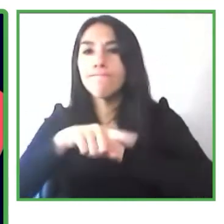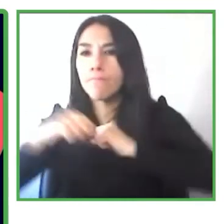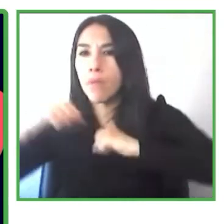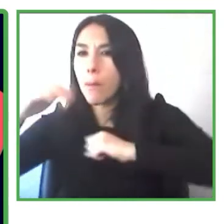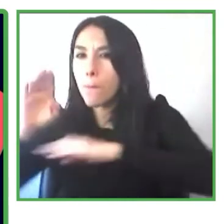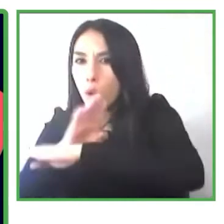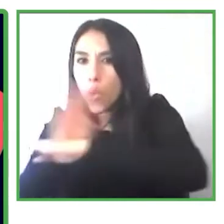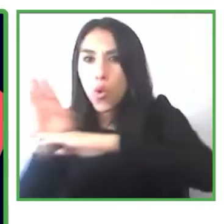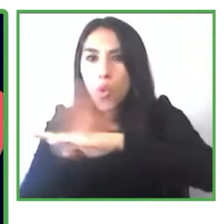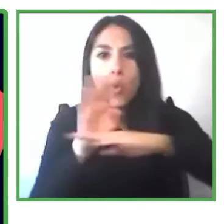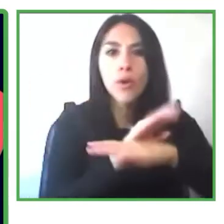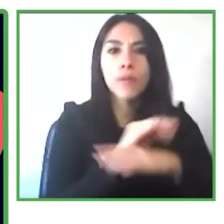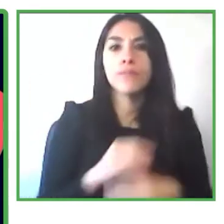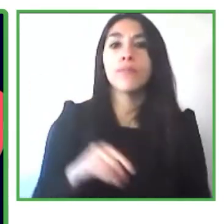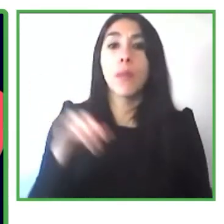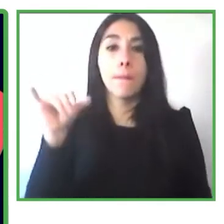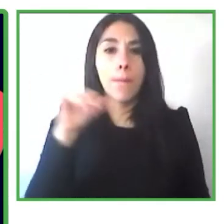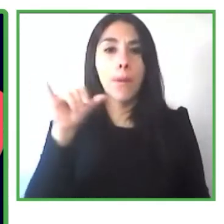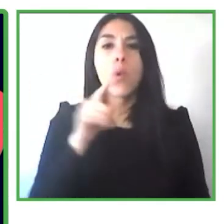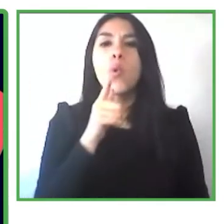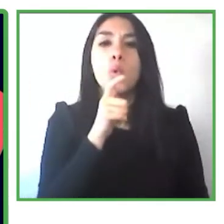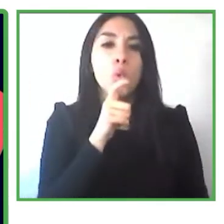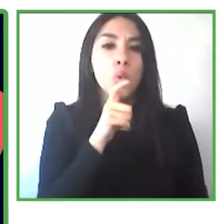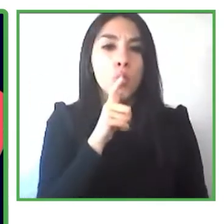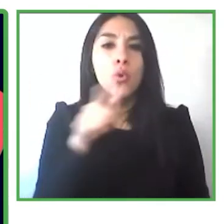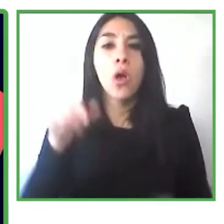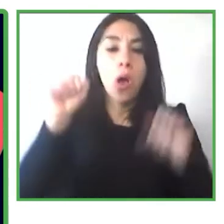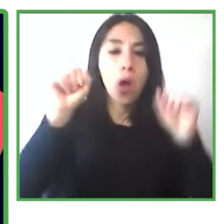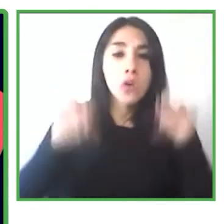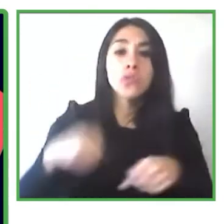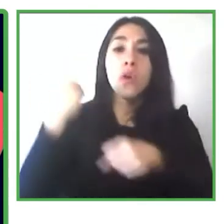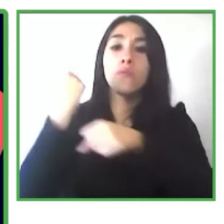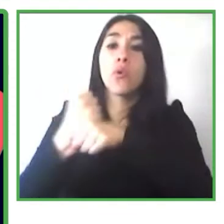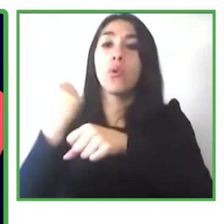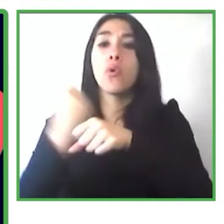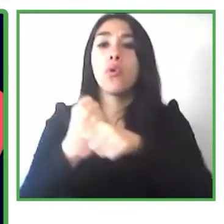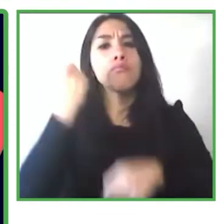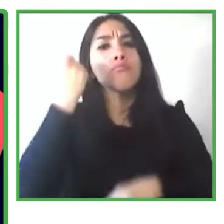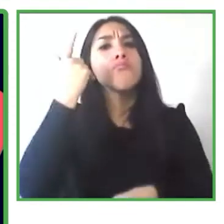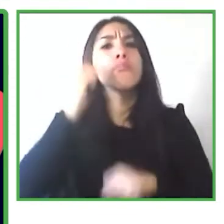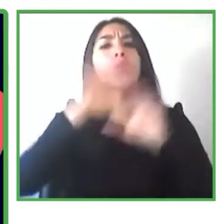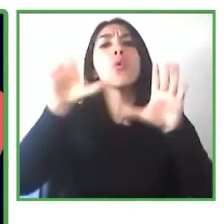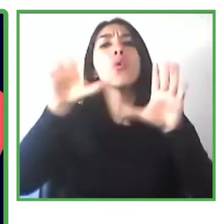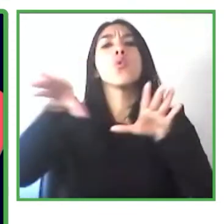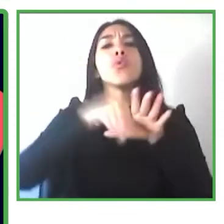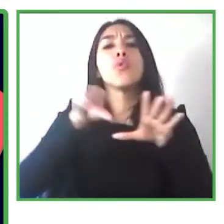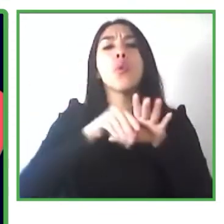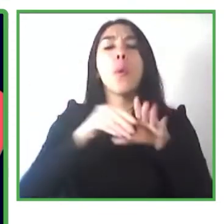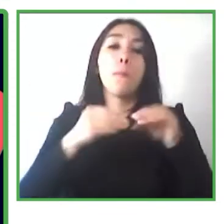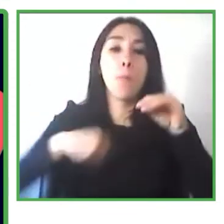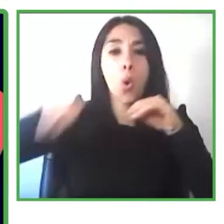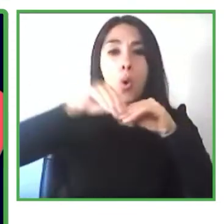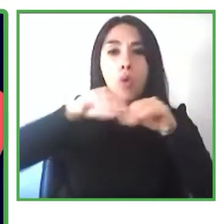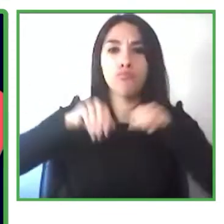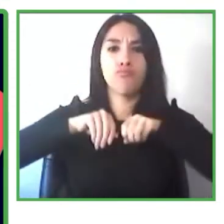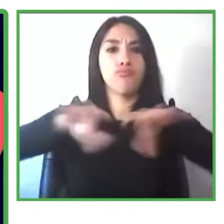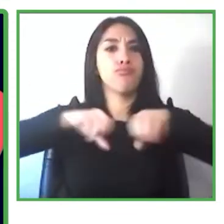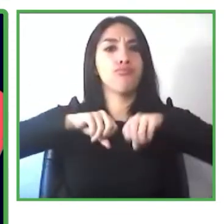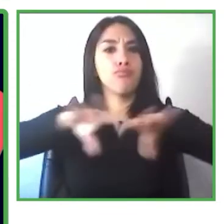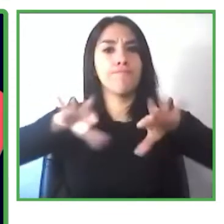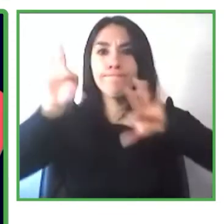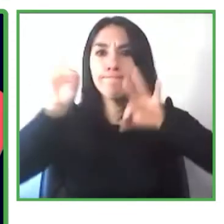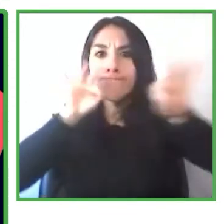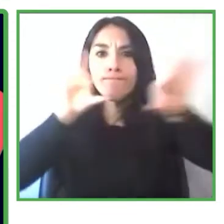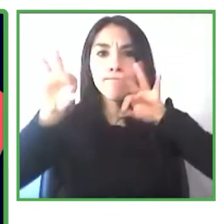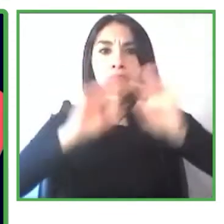posibilidad de trabajar y comprender que la inclusión es mucho más abarcativa que incluir personas con discapacidad en el ámbito